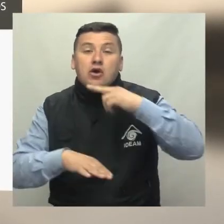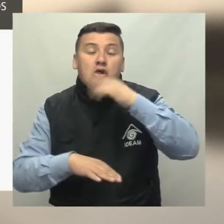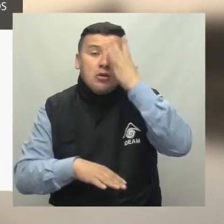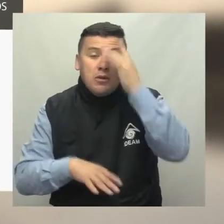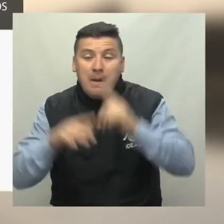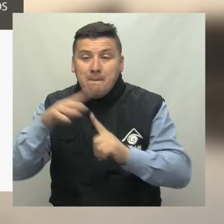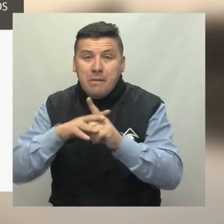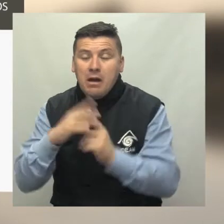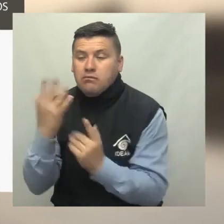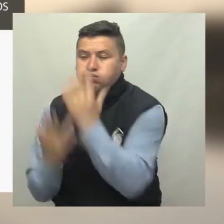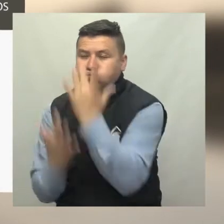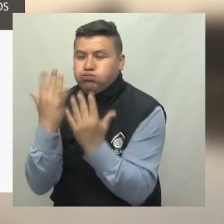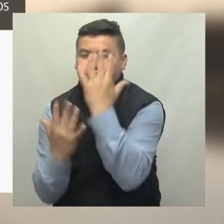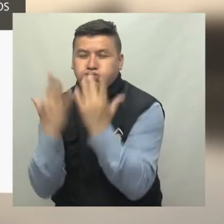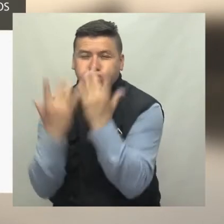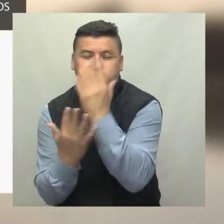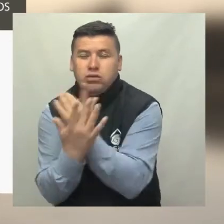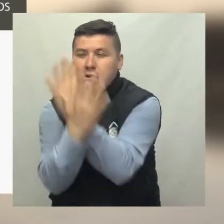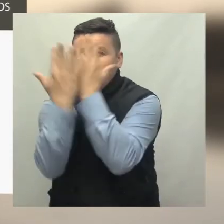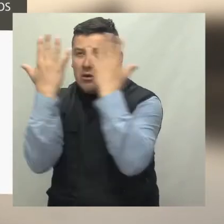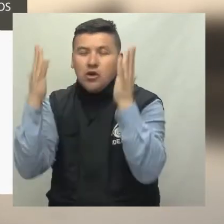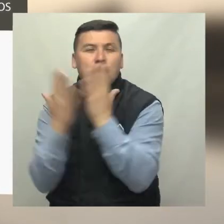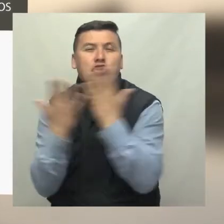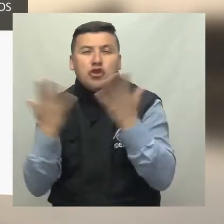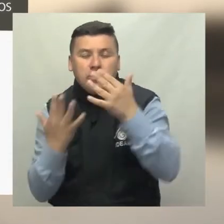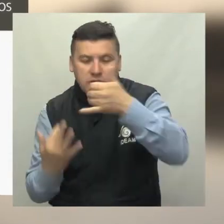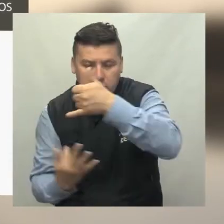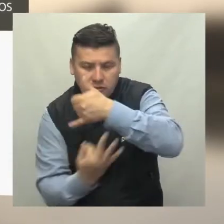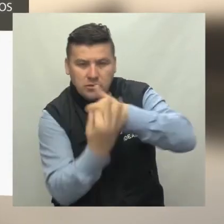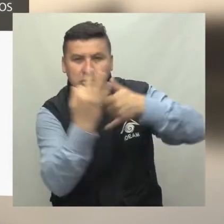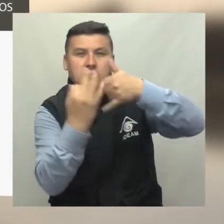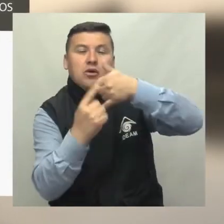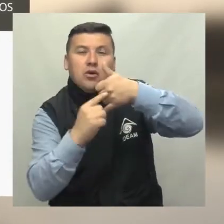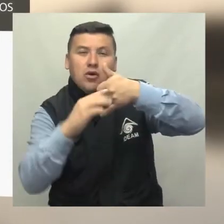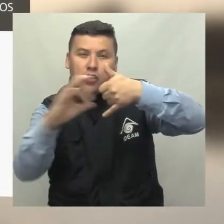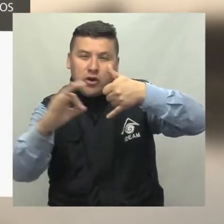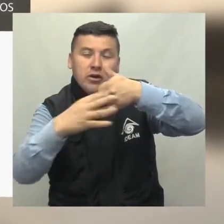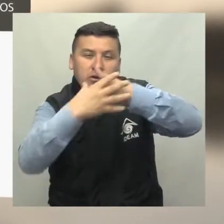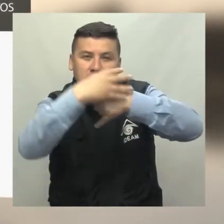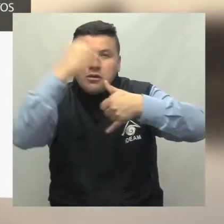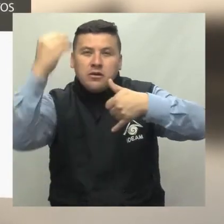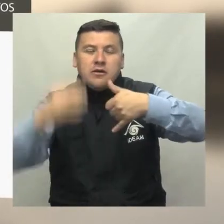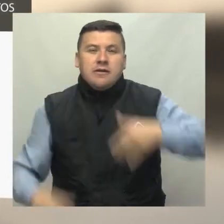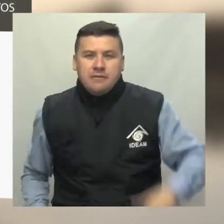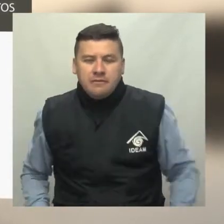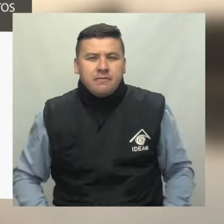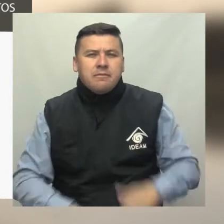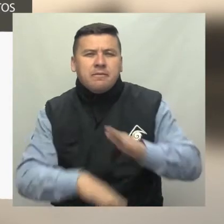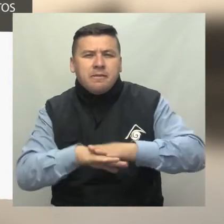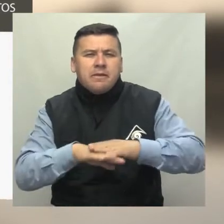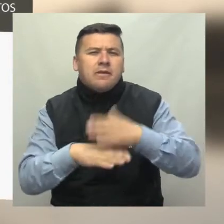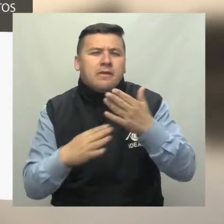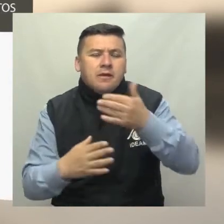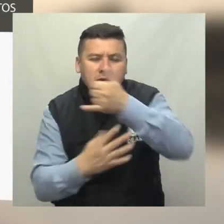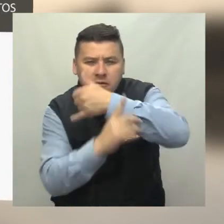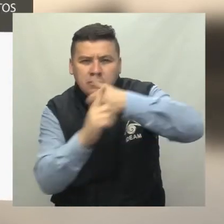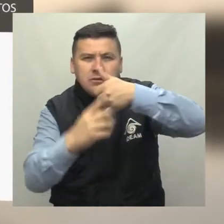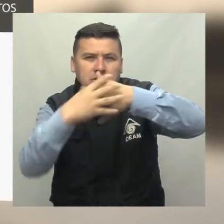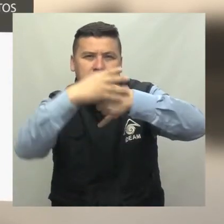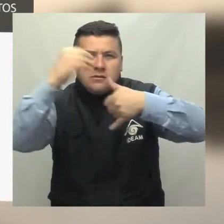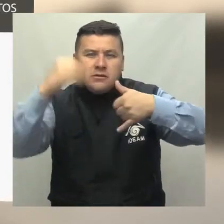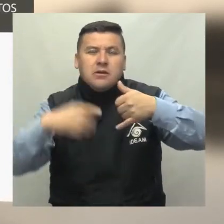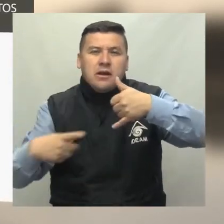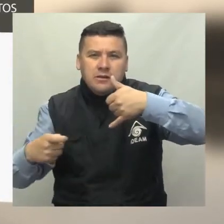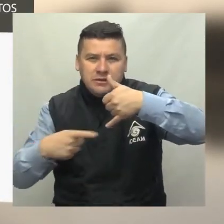por posibles incendios forestales localizados en las regiones Andina, de la Orinoquía y en el Caribe Y alerta naranja en el Caribe, la